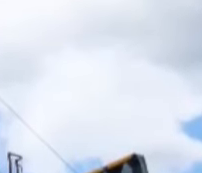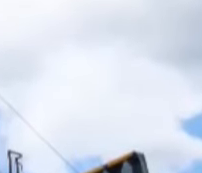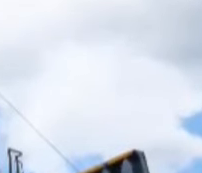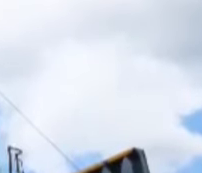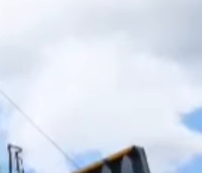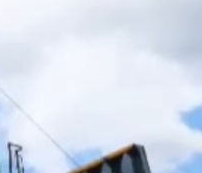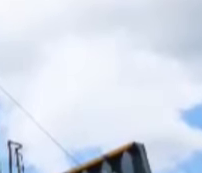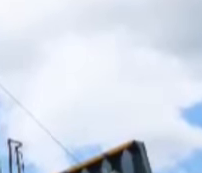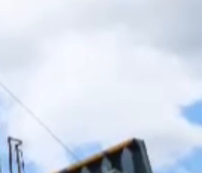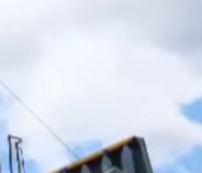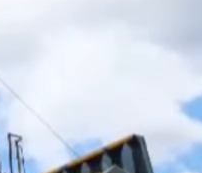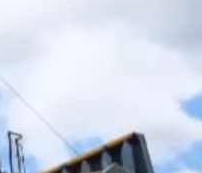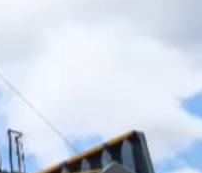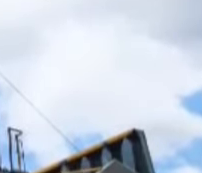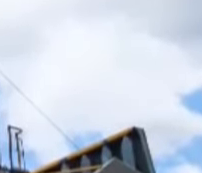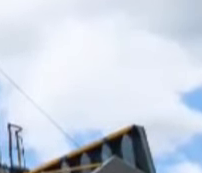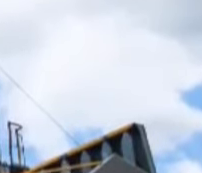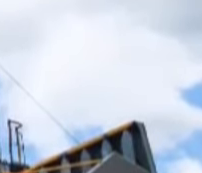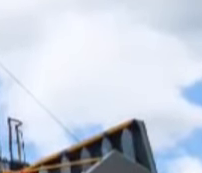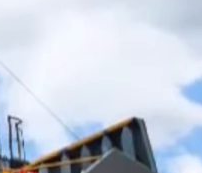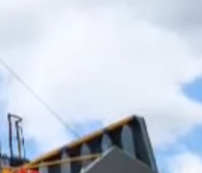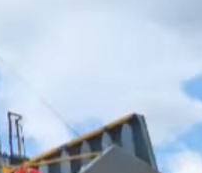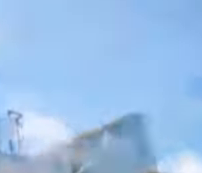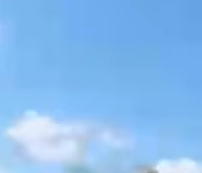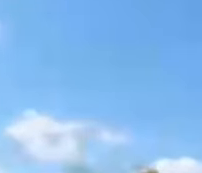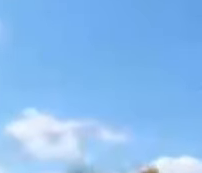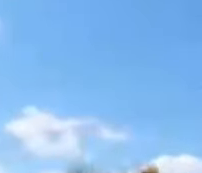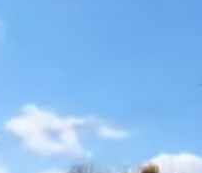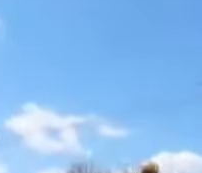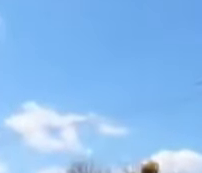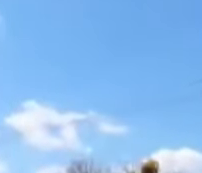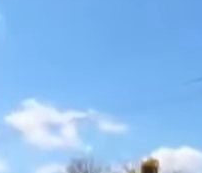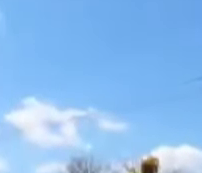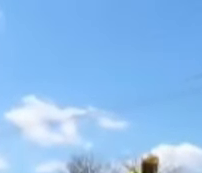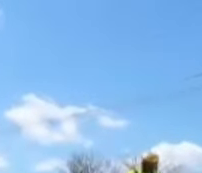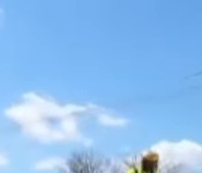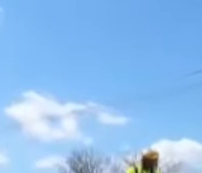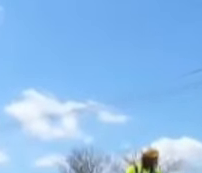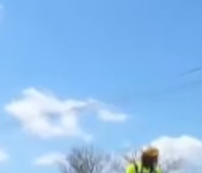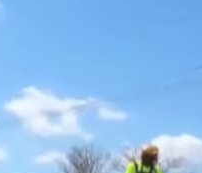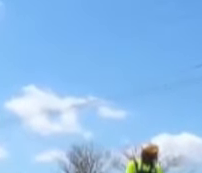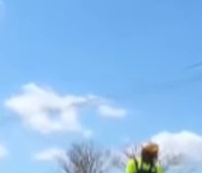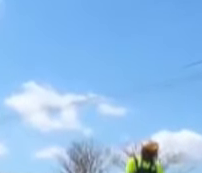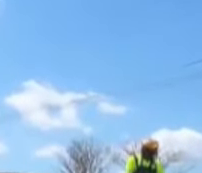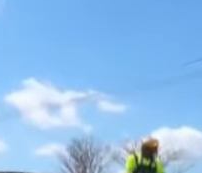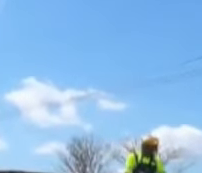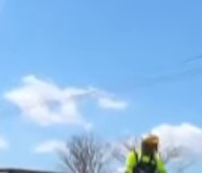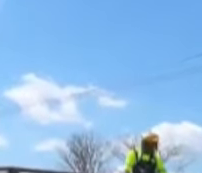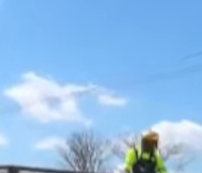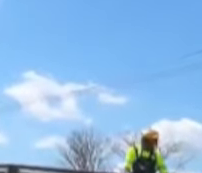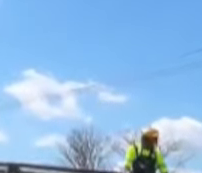peligroso y accidentes El gobierno contribuye al establecimiento desarrollo y facilitación del funcionamiento de los sistemas nacionales de